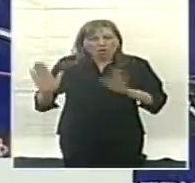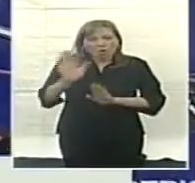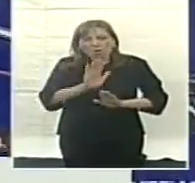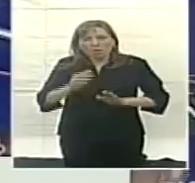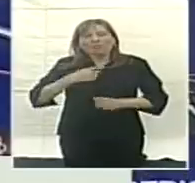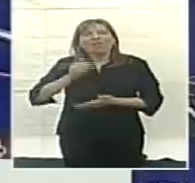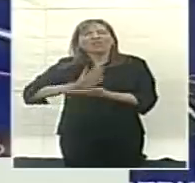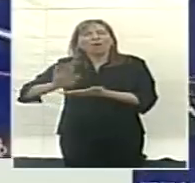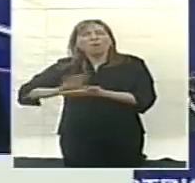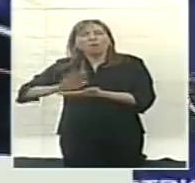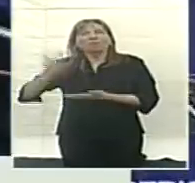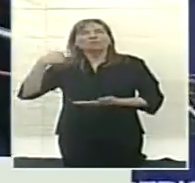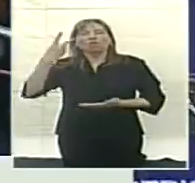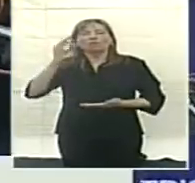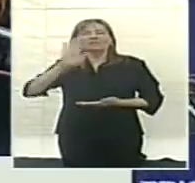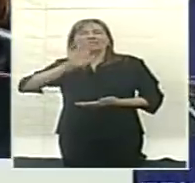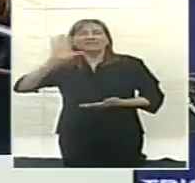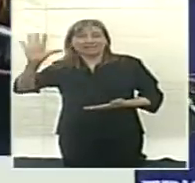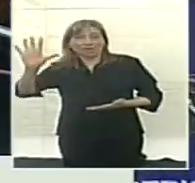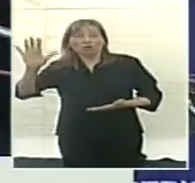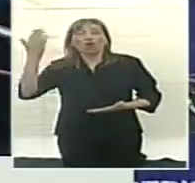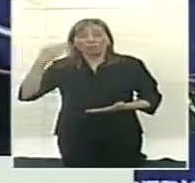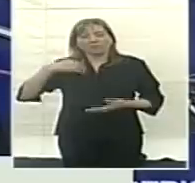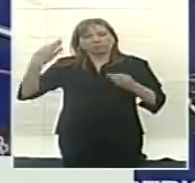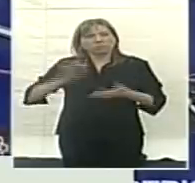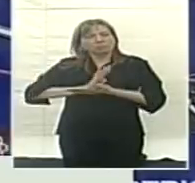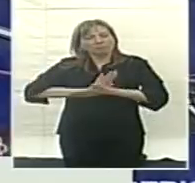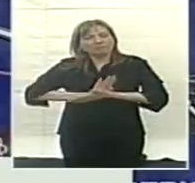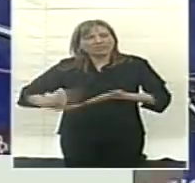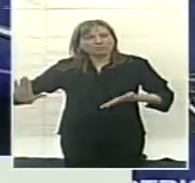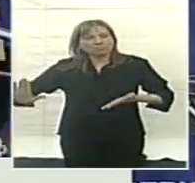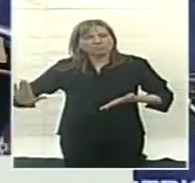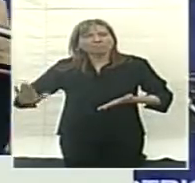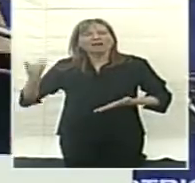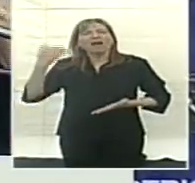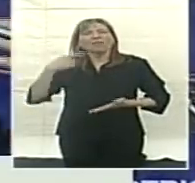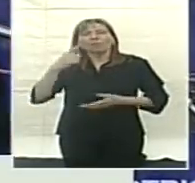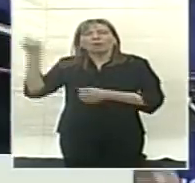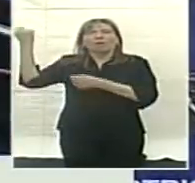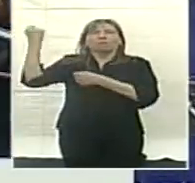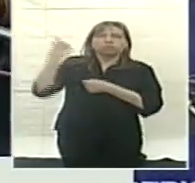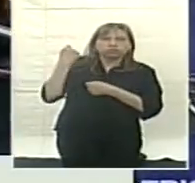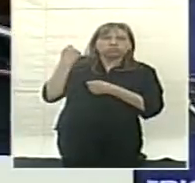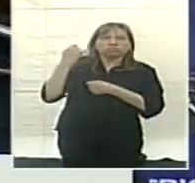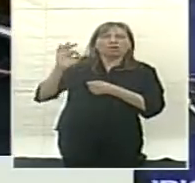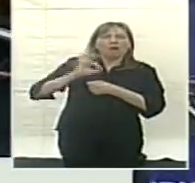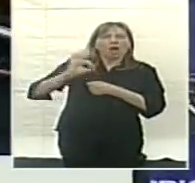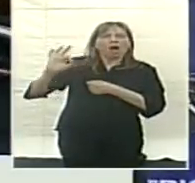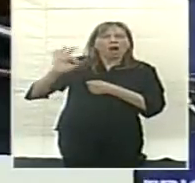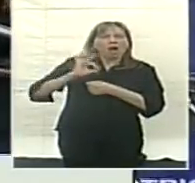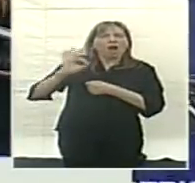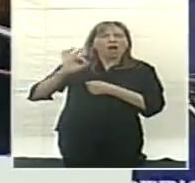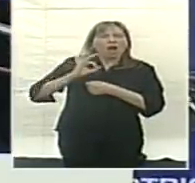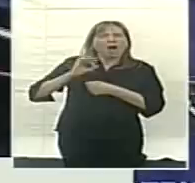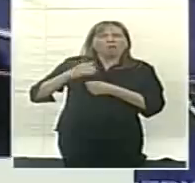la deuda en el 2005 y el año pasado para finalizar con esa espada de Damocles permanentemente